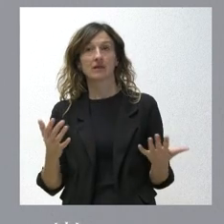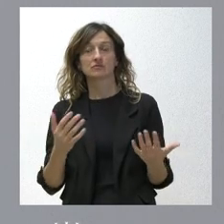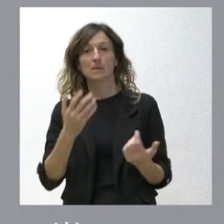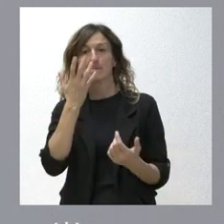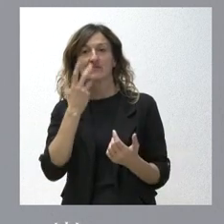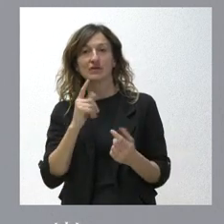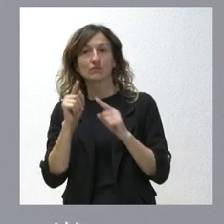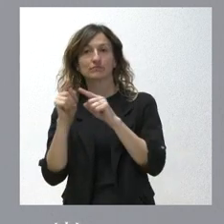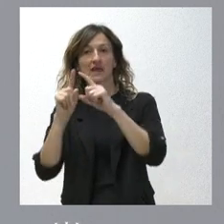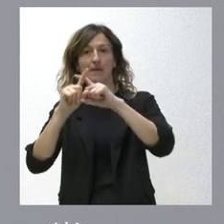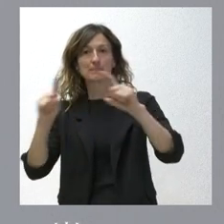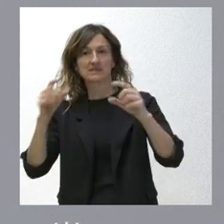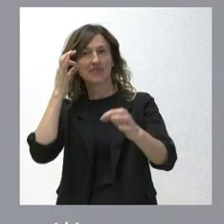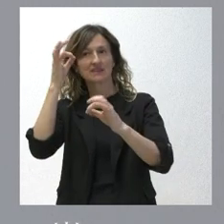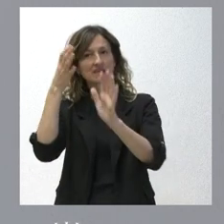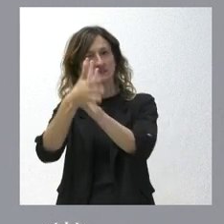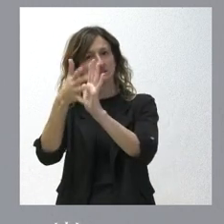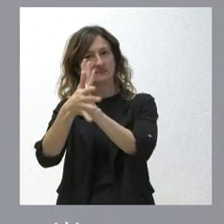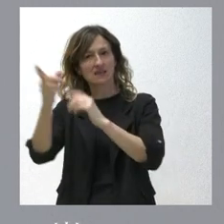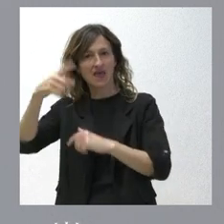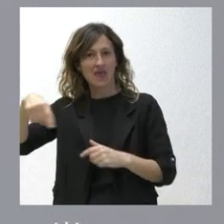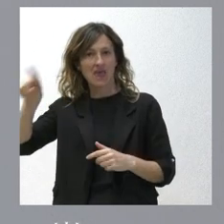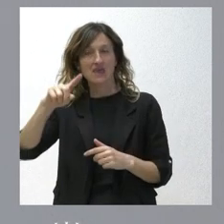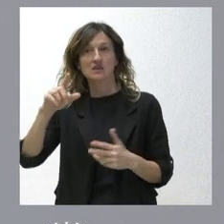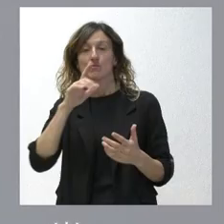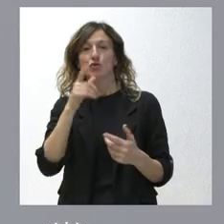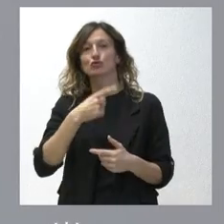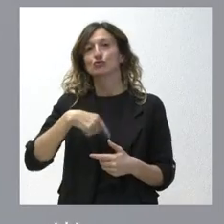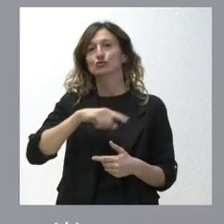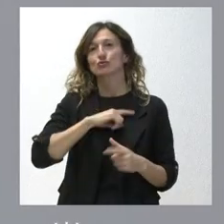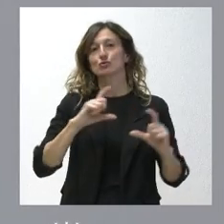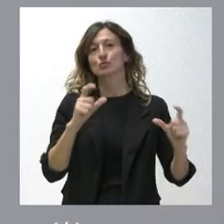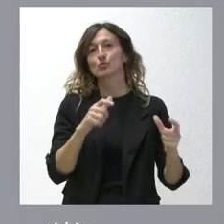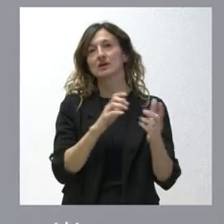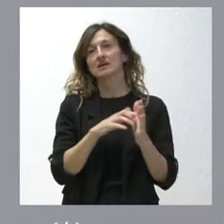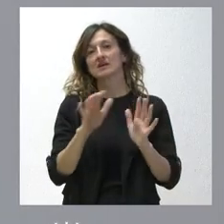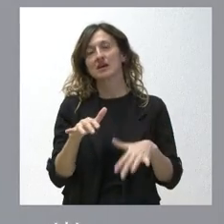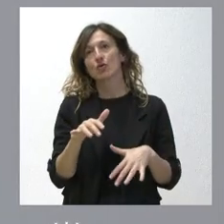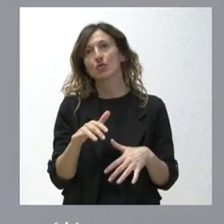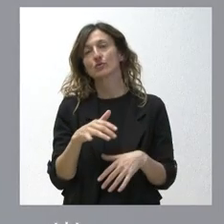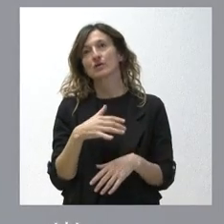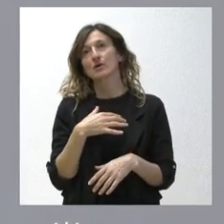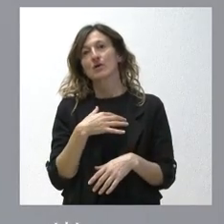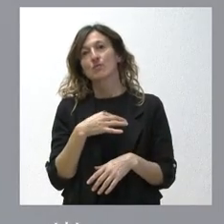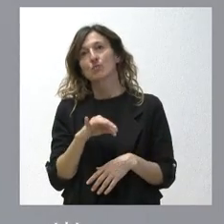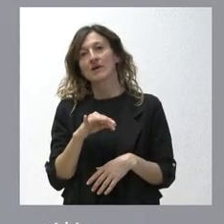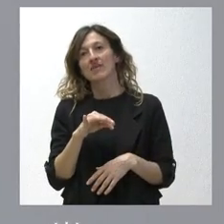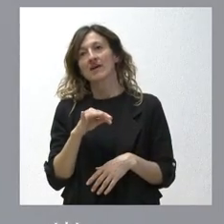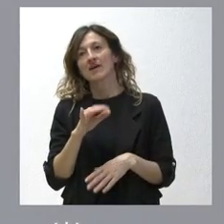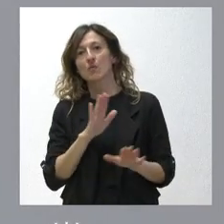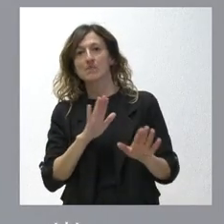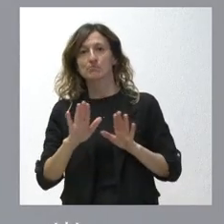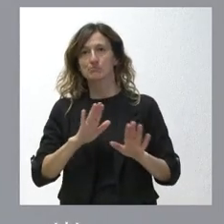las empresas quienes ofrezcan los detalles porque siempre nosotros en este ámbito, aun a riesgo quizá de pecar de prudentes,